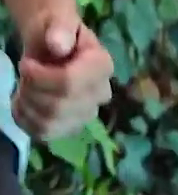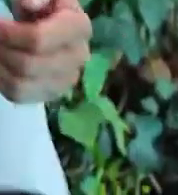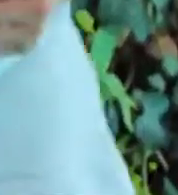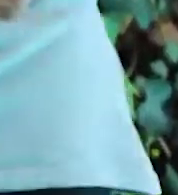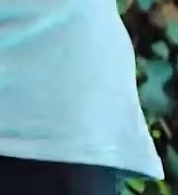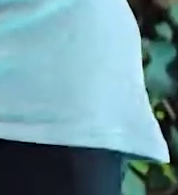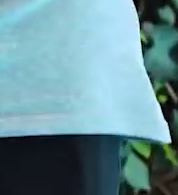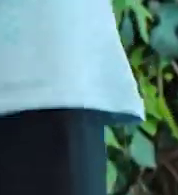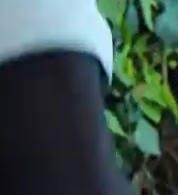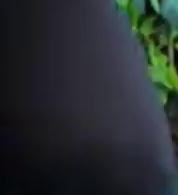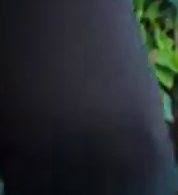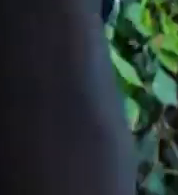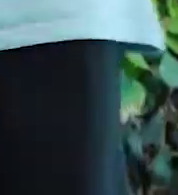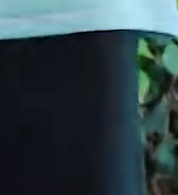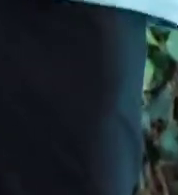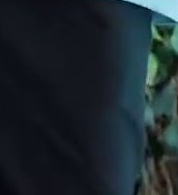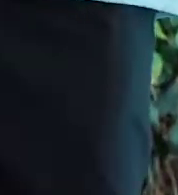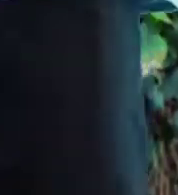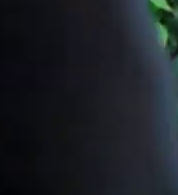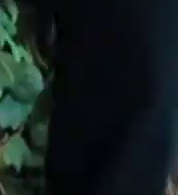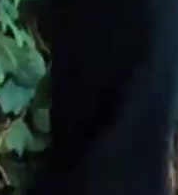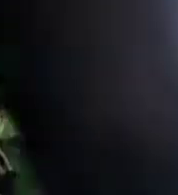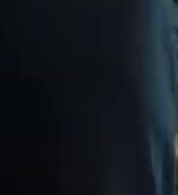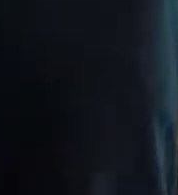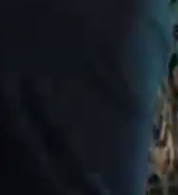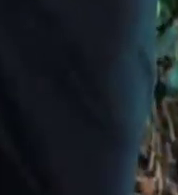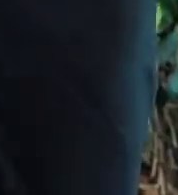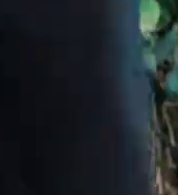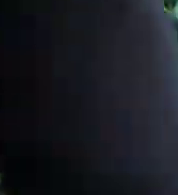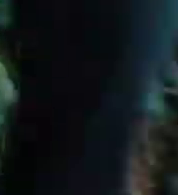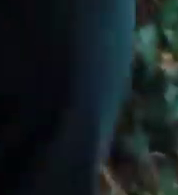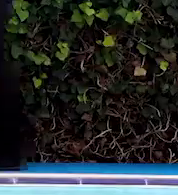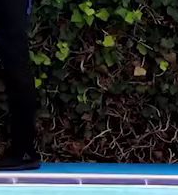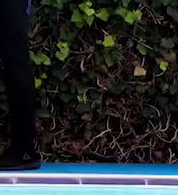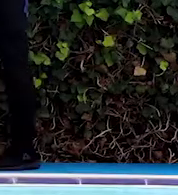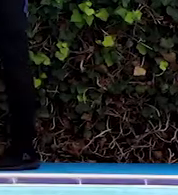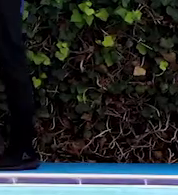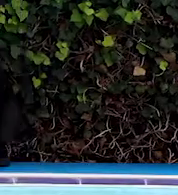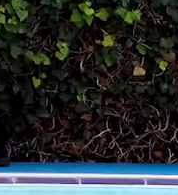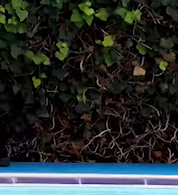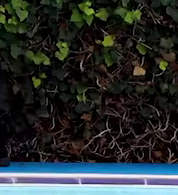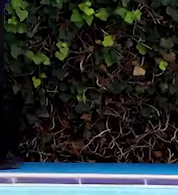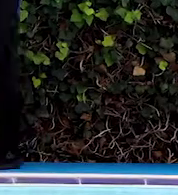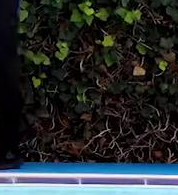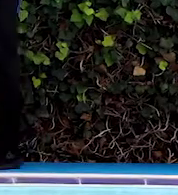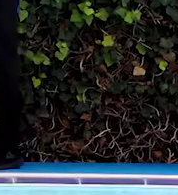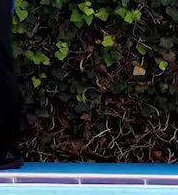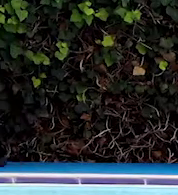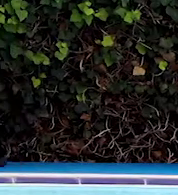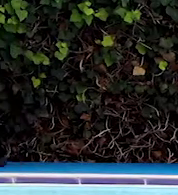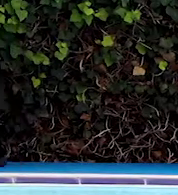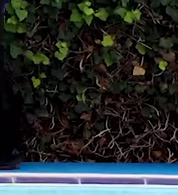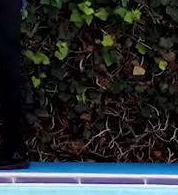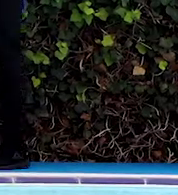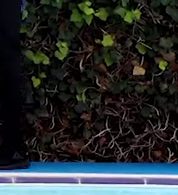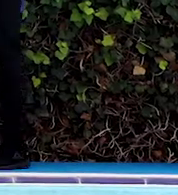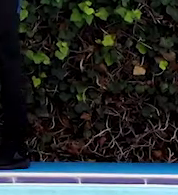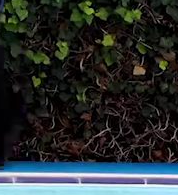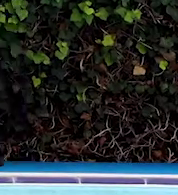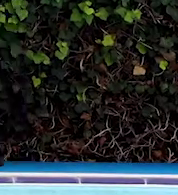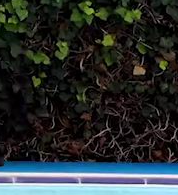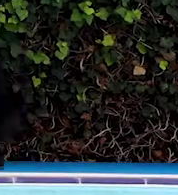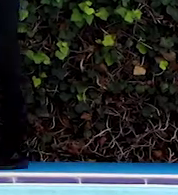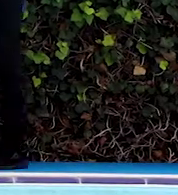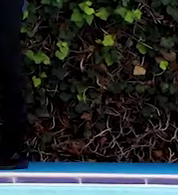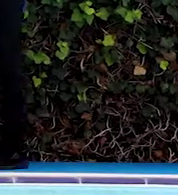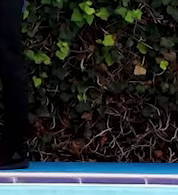nuestras rodillas de forma alternada y vamos a la altura de nuestra cintura. Vamos a hacer que